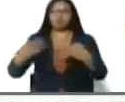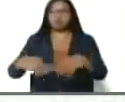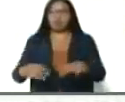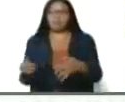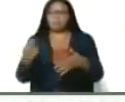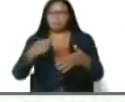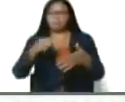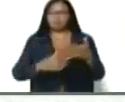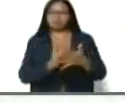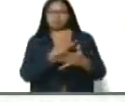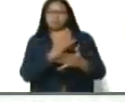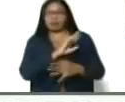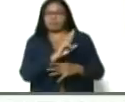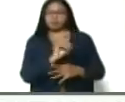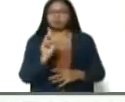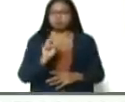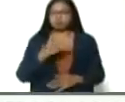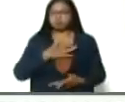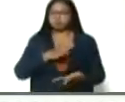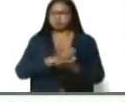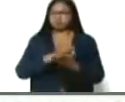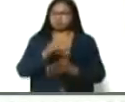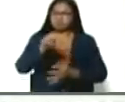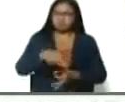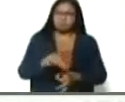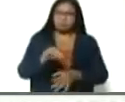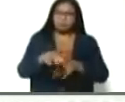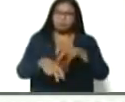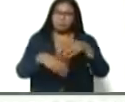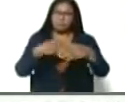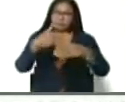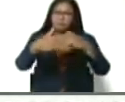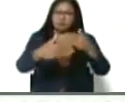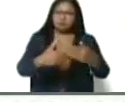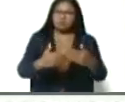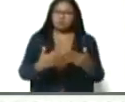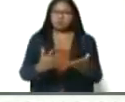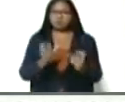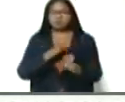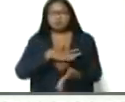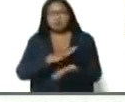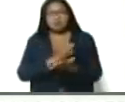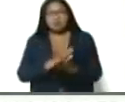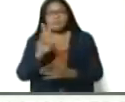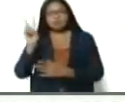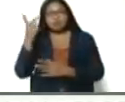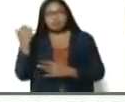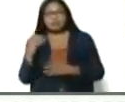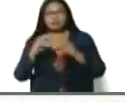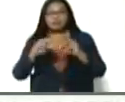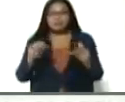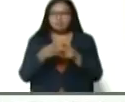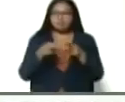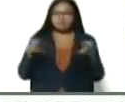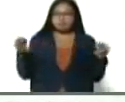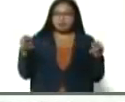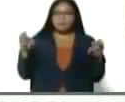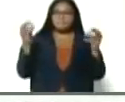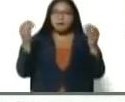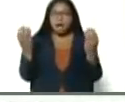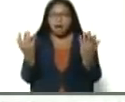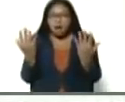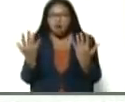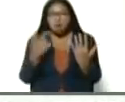absolutamente. Y Venezuela tiene suficientes hectáreas, suficiente tierra, suficientes manos para